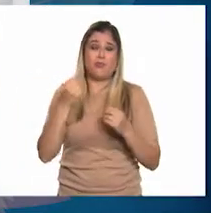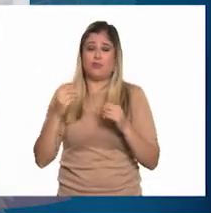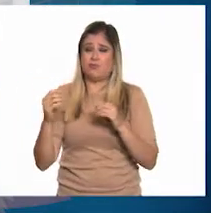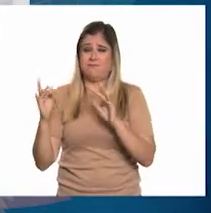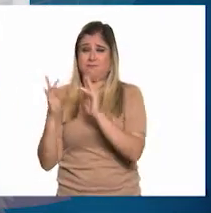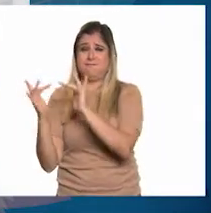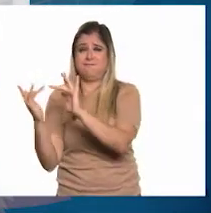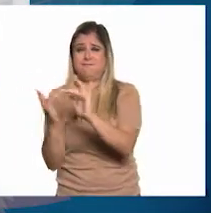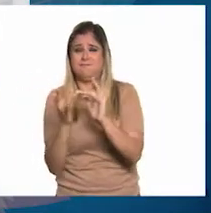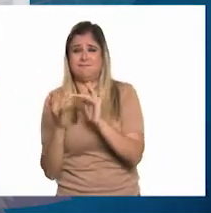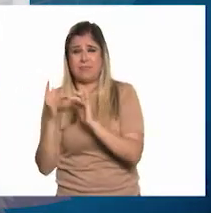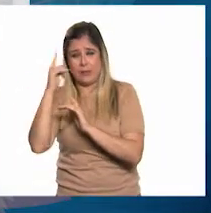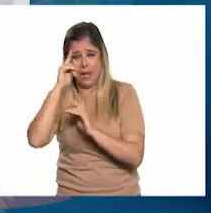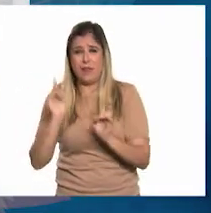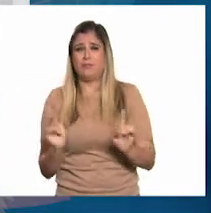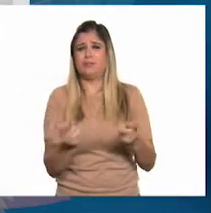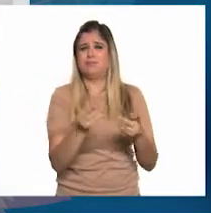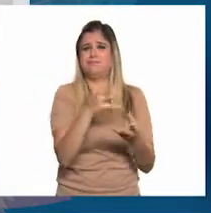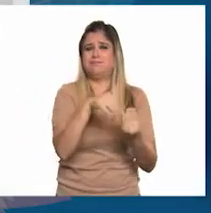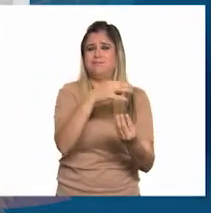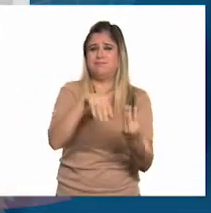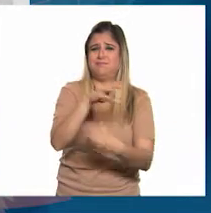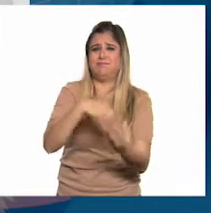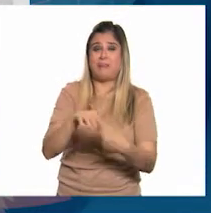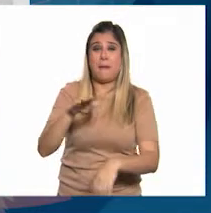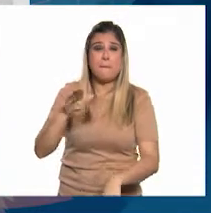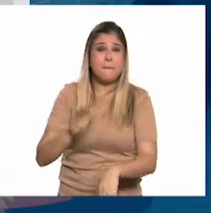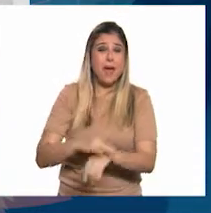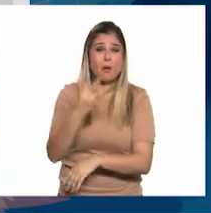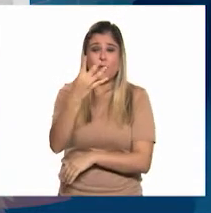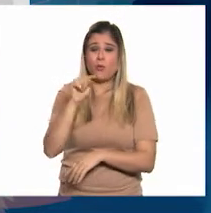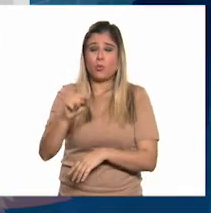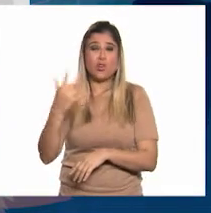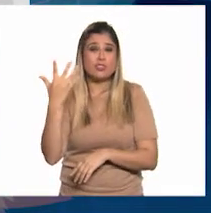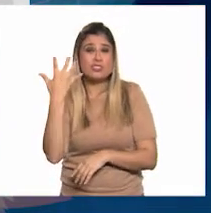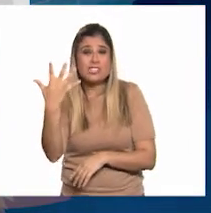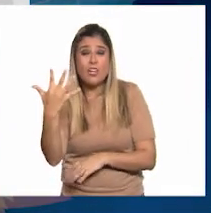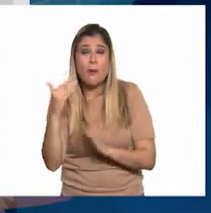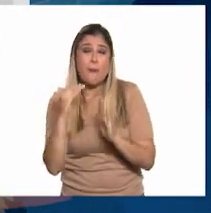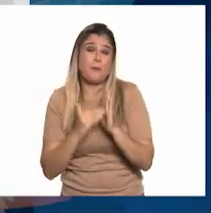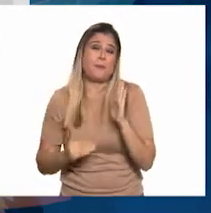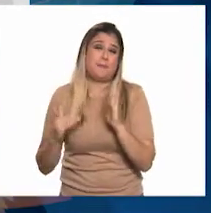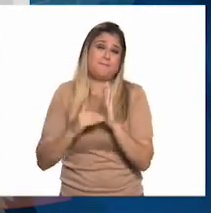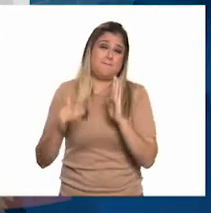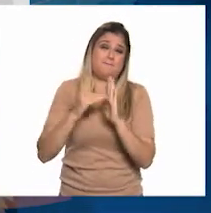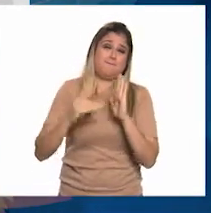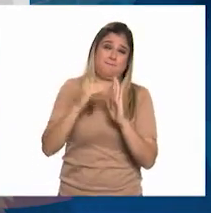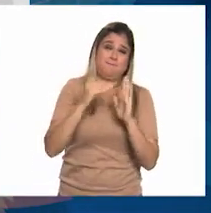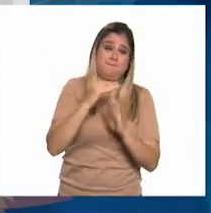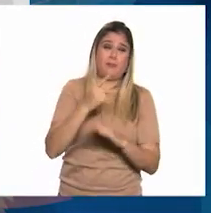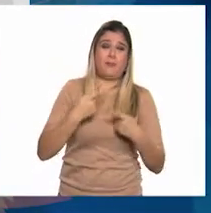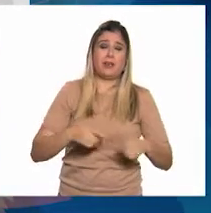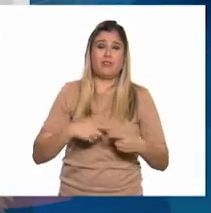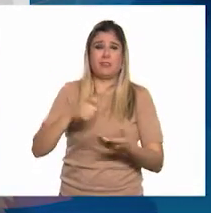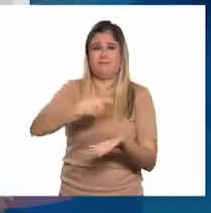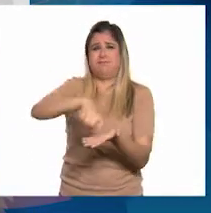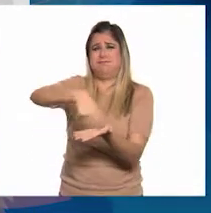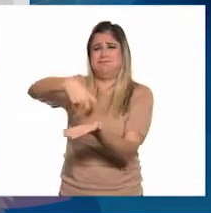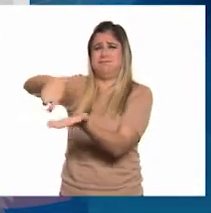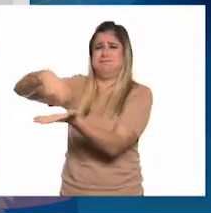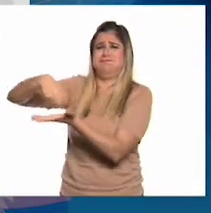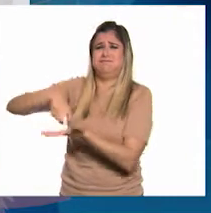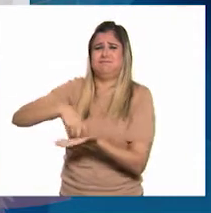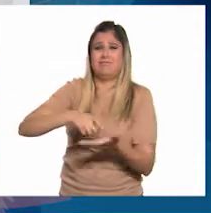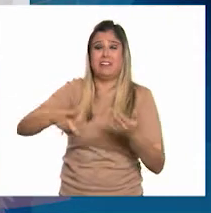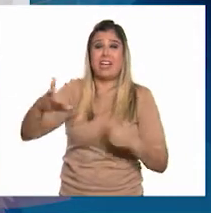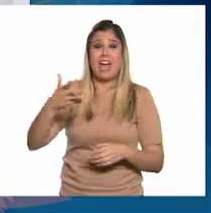hacia mercados de todo el mundo, a más de 4.5 billones de consumidores, y donde se lleva